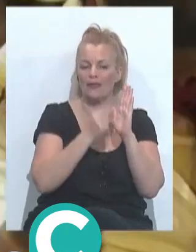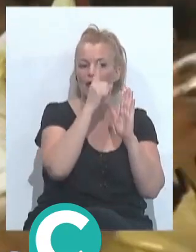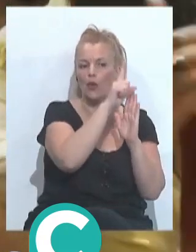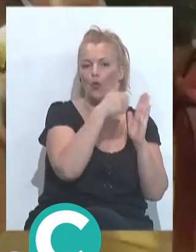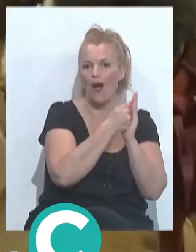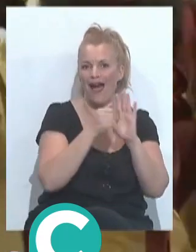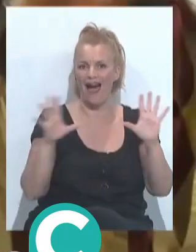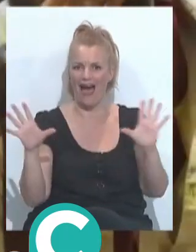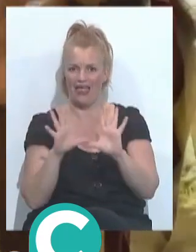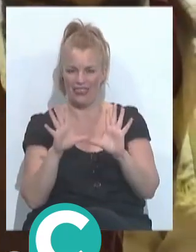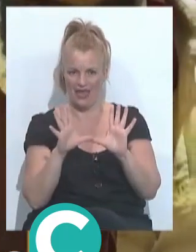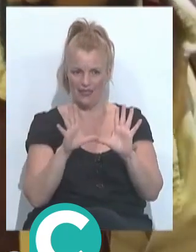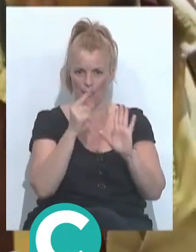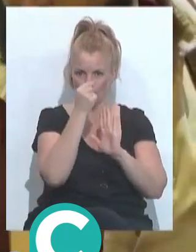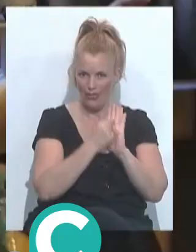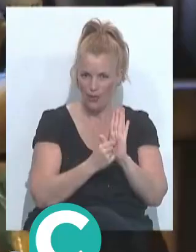cada uno de los valores,